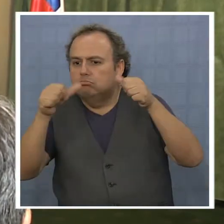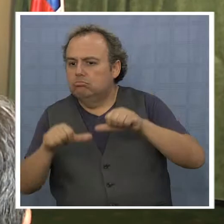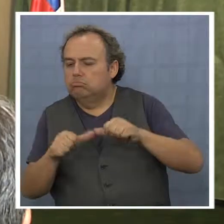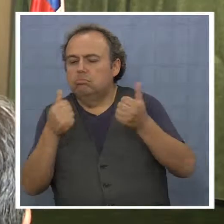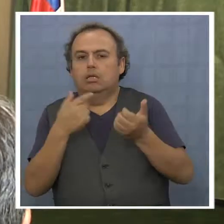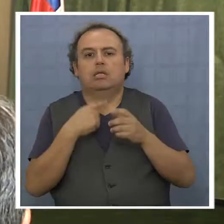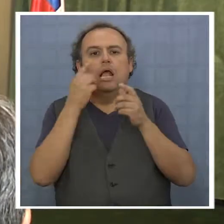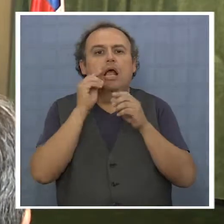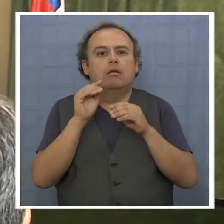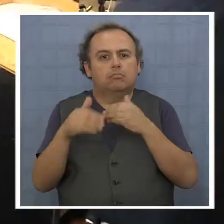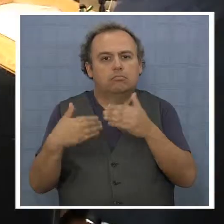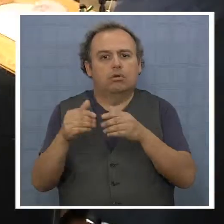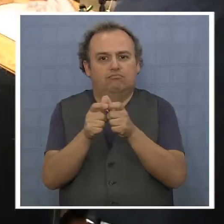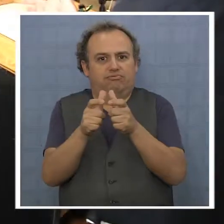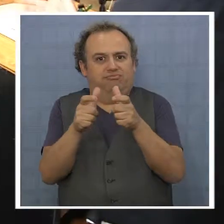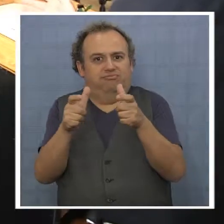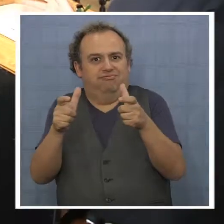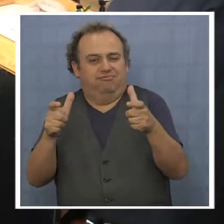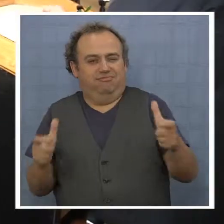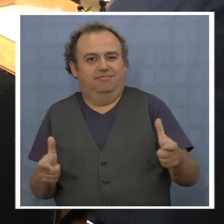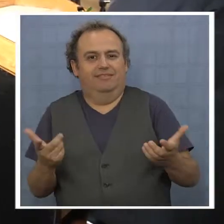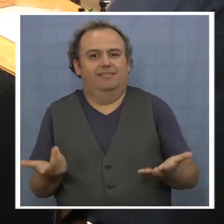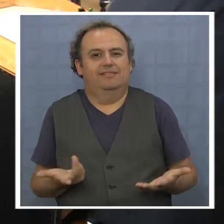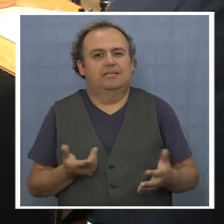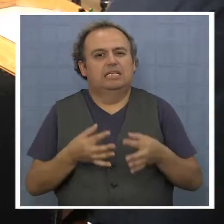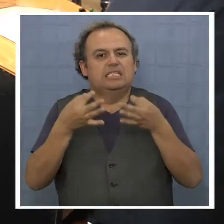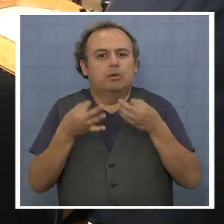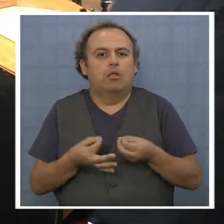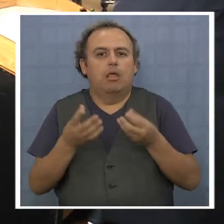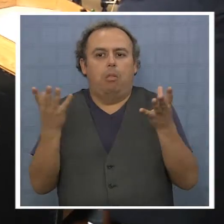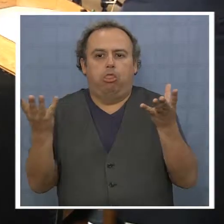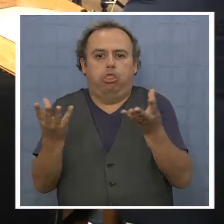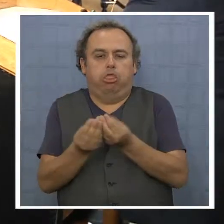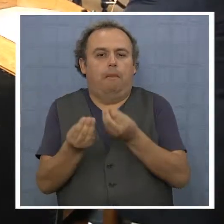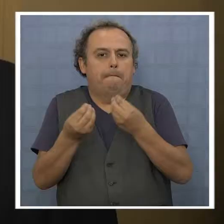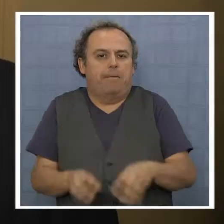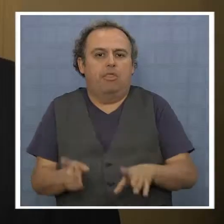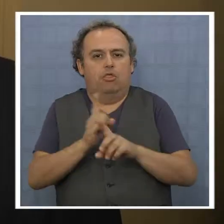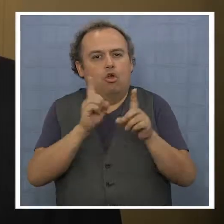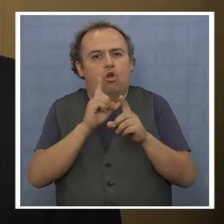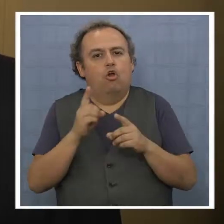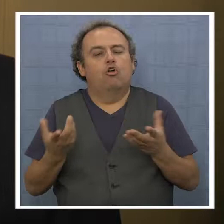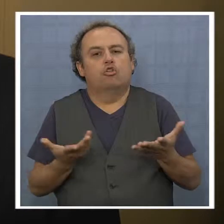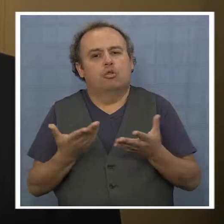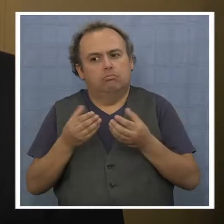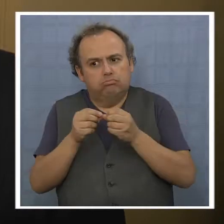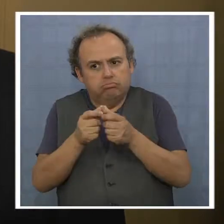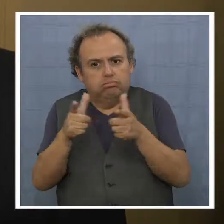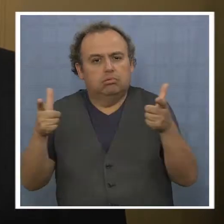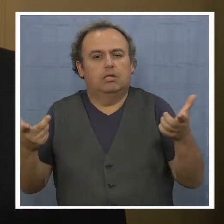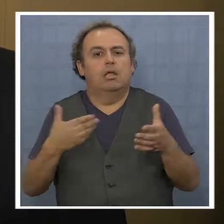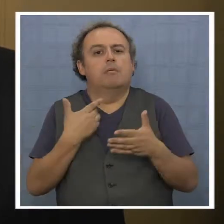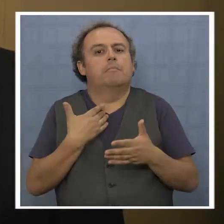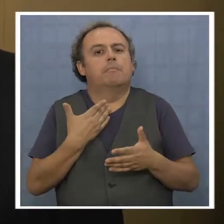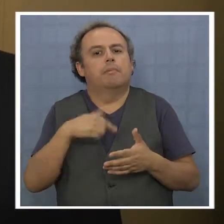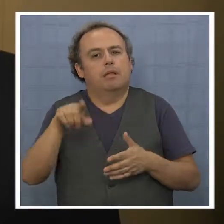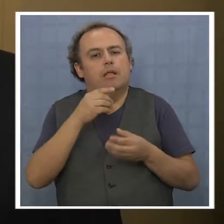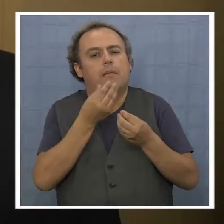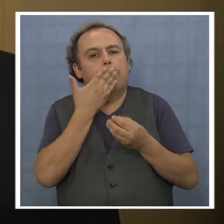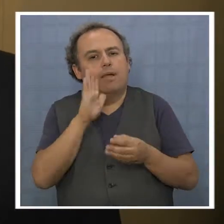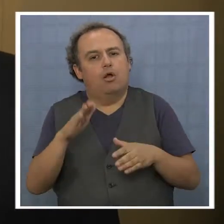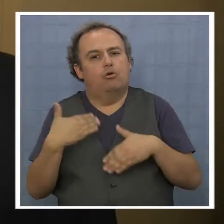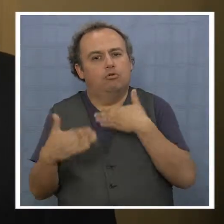manera asegurar su repoblamiento, de asegurar que se puedan regenerar las especies vegetales, de tal manera que sea una contribución y un